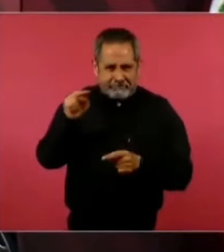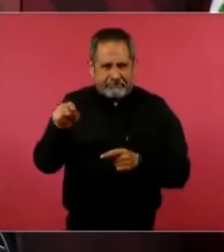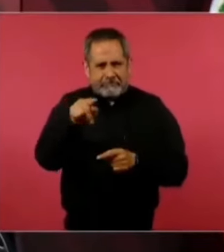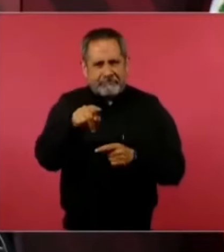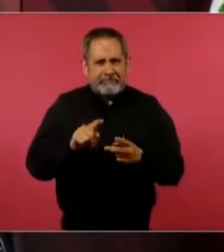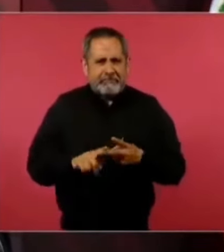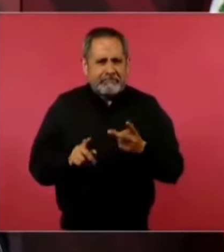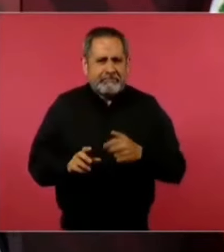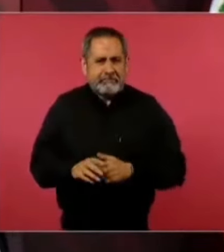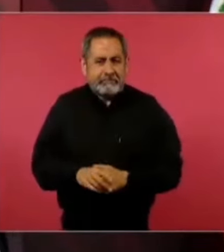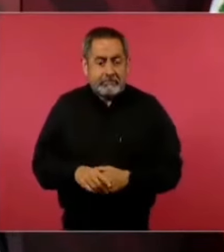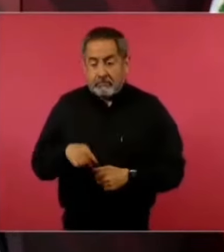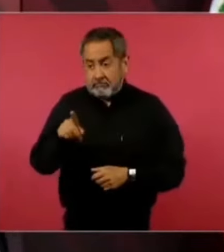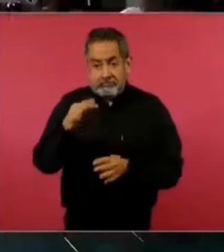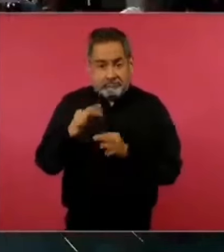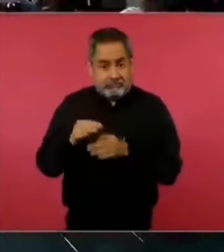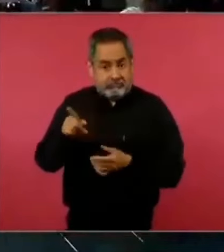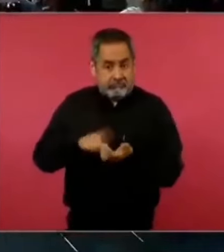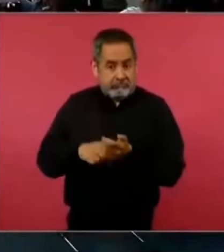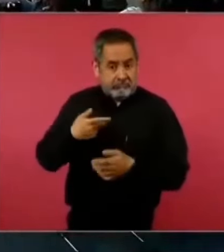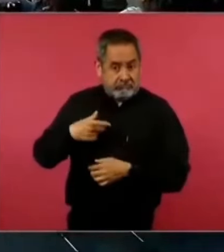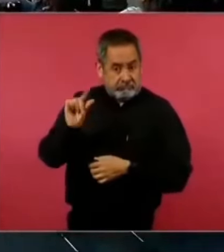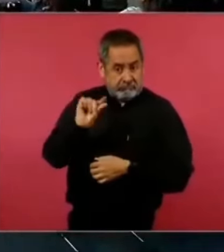Es una profesional,